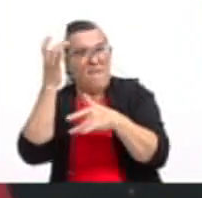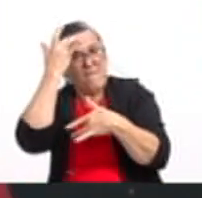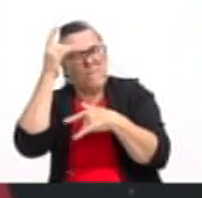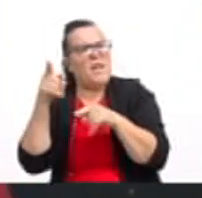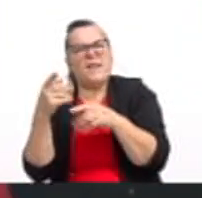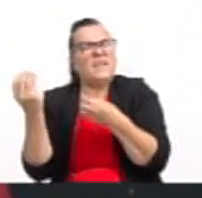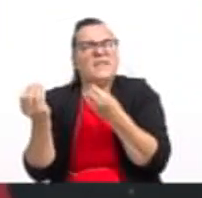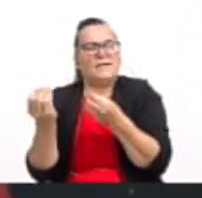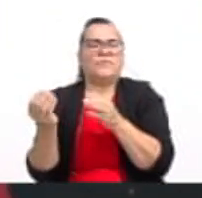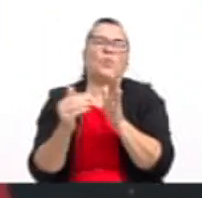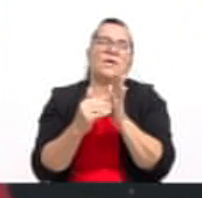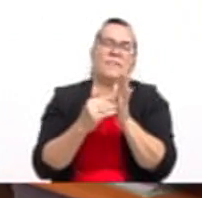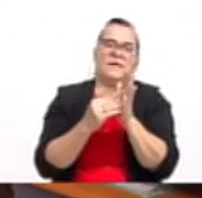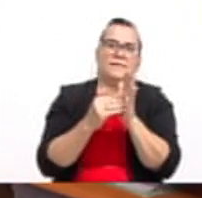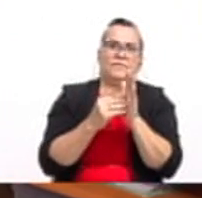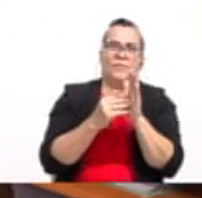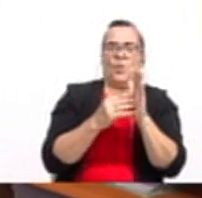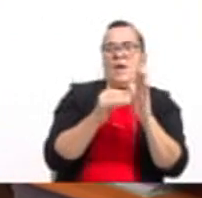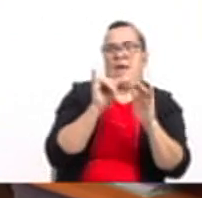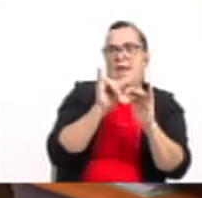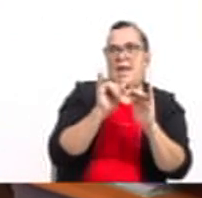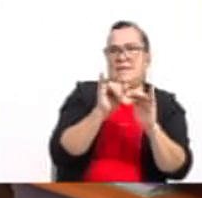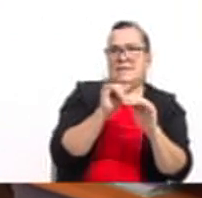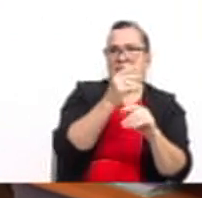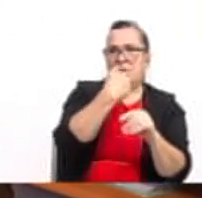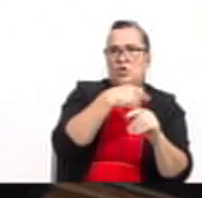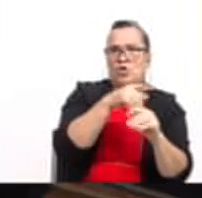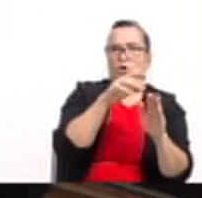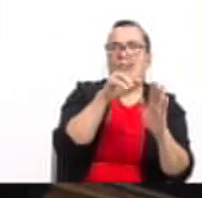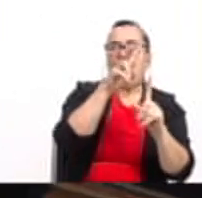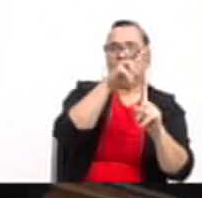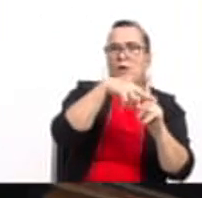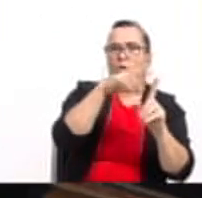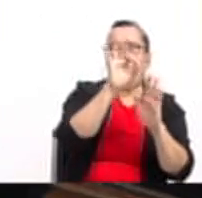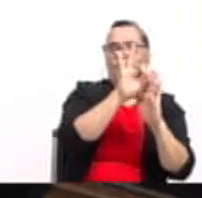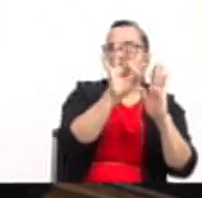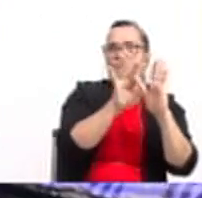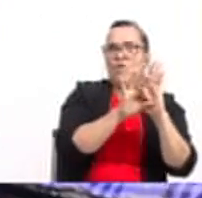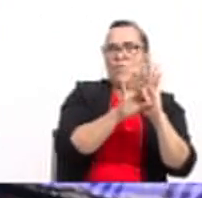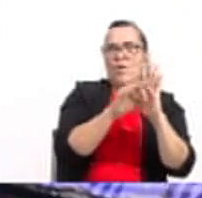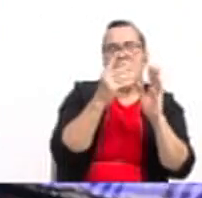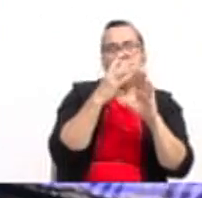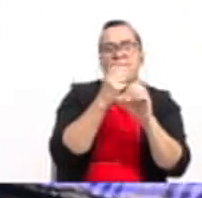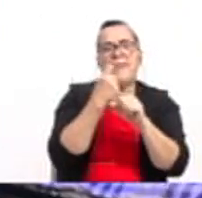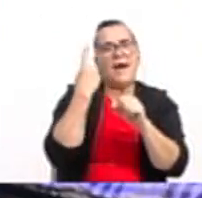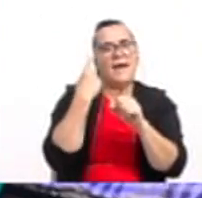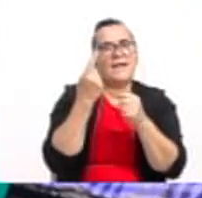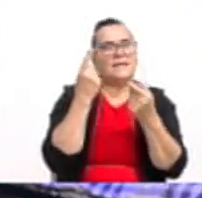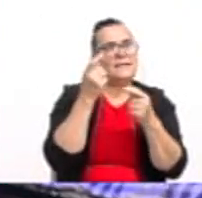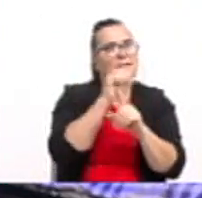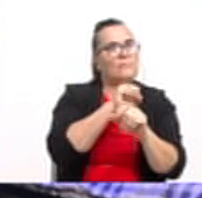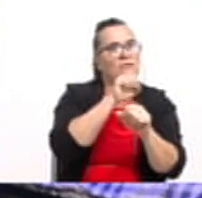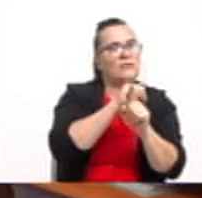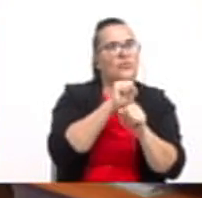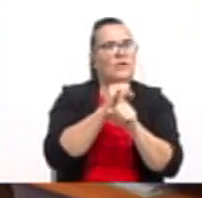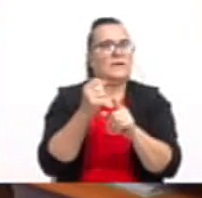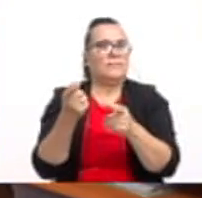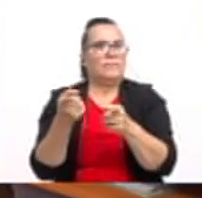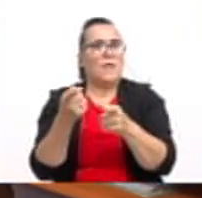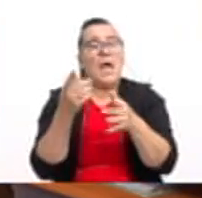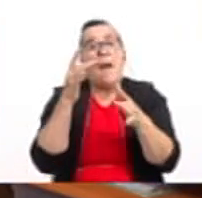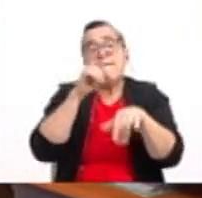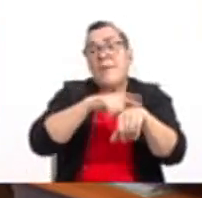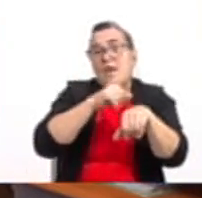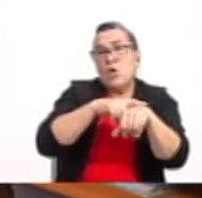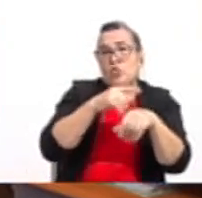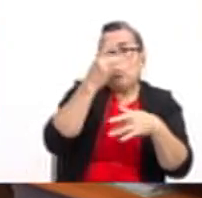Que aplicó una fórmula para la síntesis de objetos y de fenómenos. Así nos podemos dar cuenta de cuáles son los periodos de una enfermedad. O qué